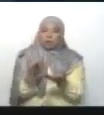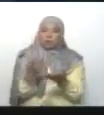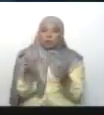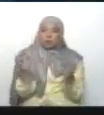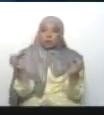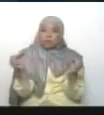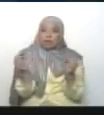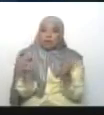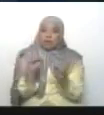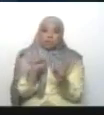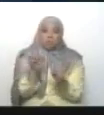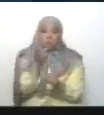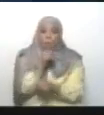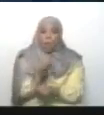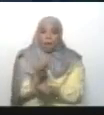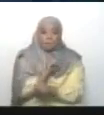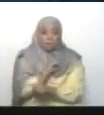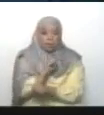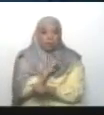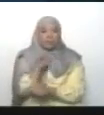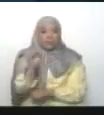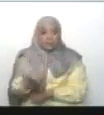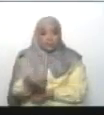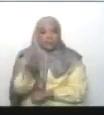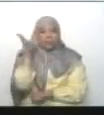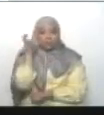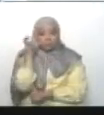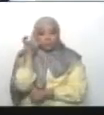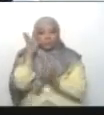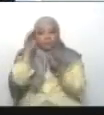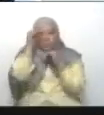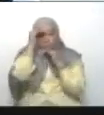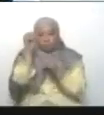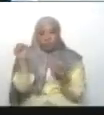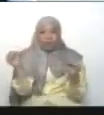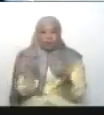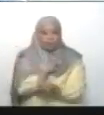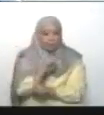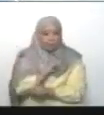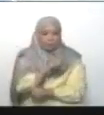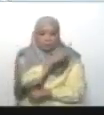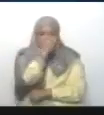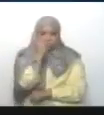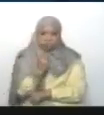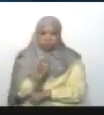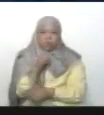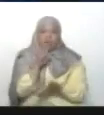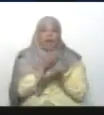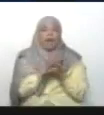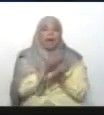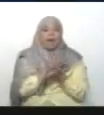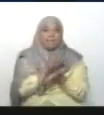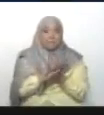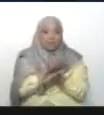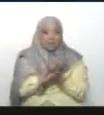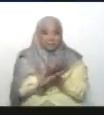Nervios de acero. Ustedes me han escuchado decir eso. Nervios de acero. Calma y cordura.